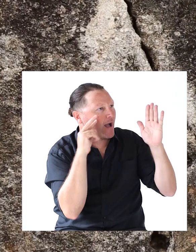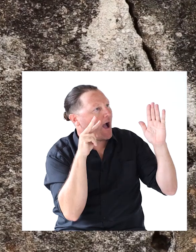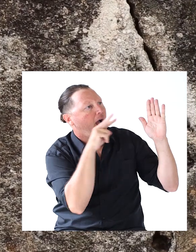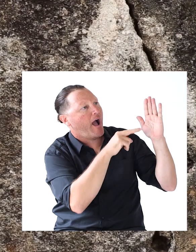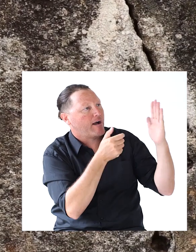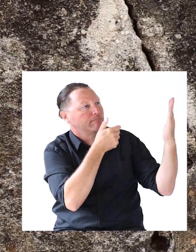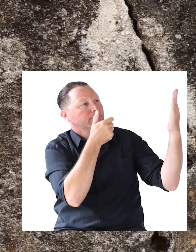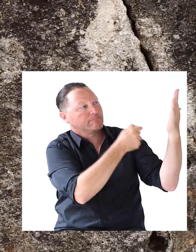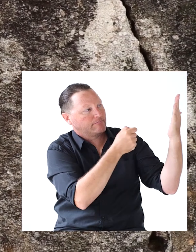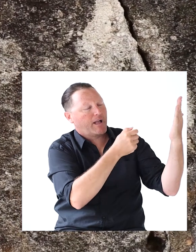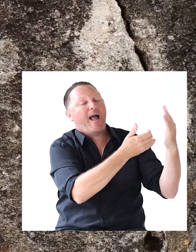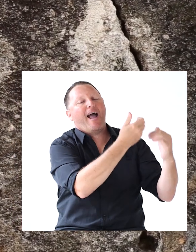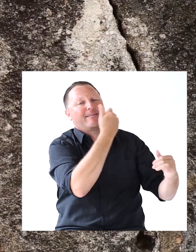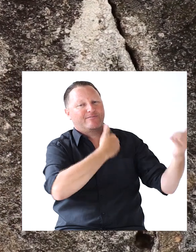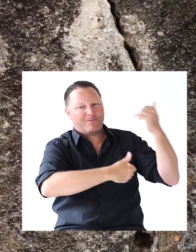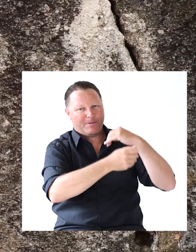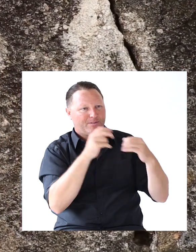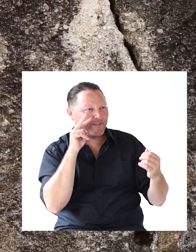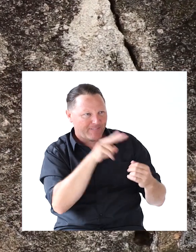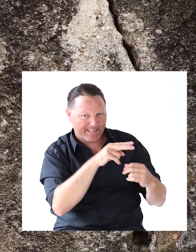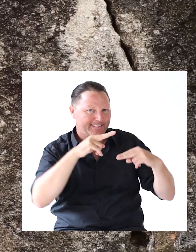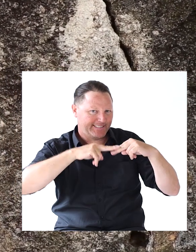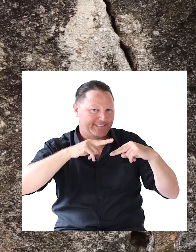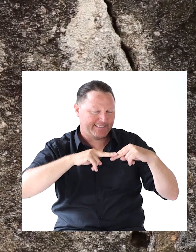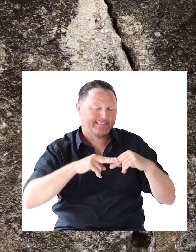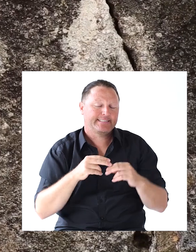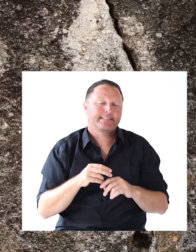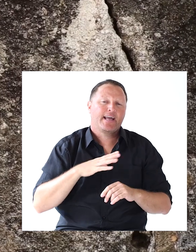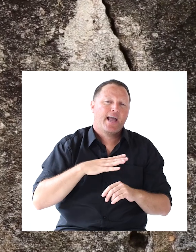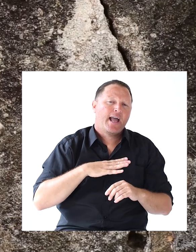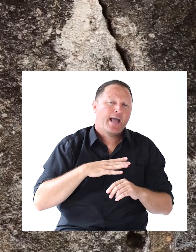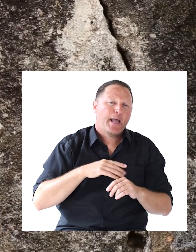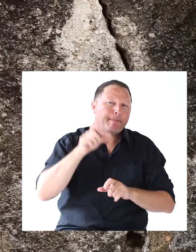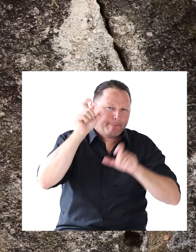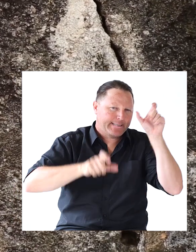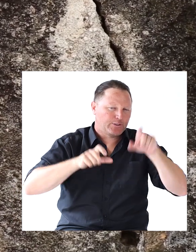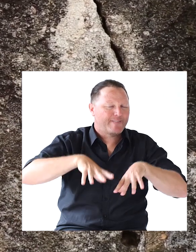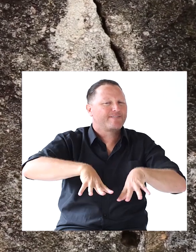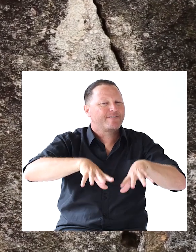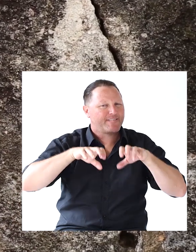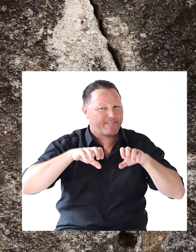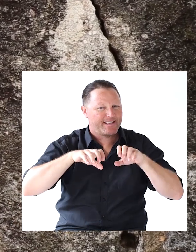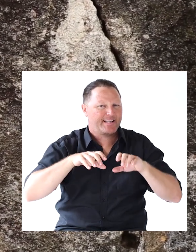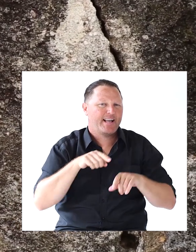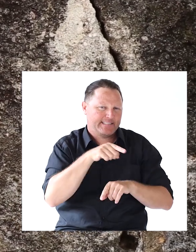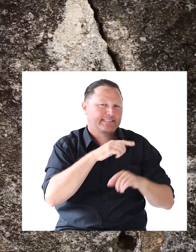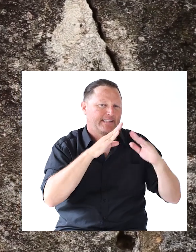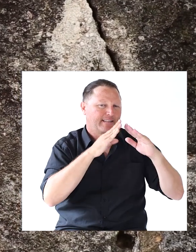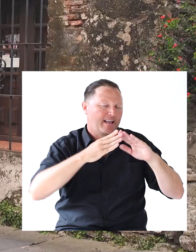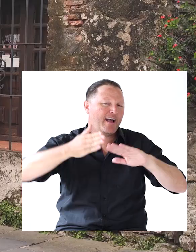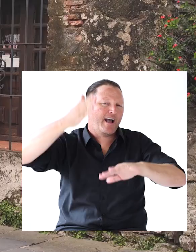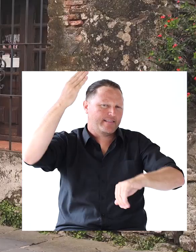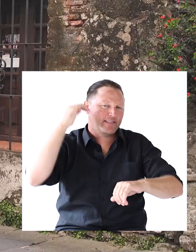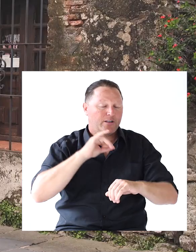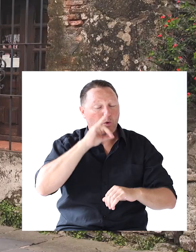Y me lleva A la entrevista De uno De los tantos Pobladores Moradores De esa propiedad